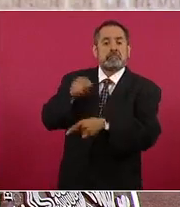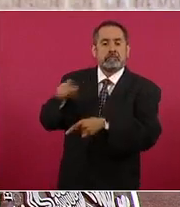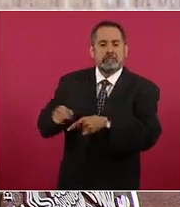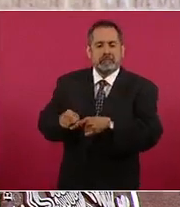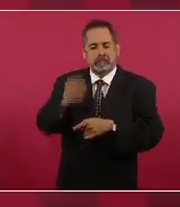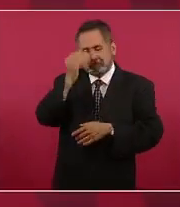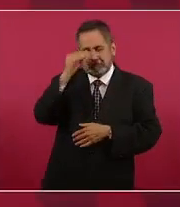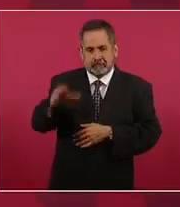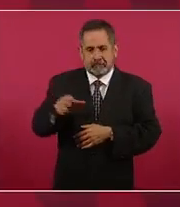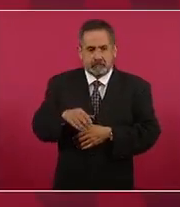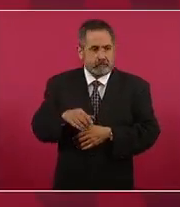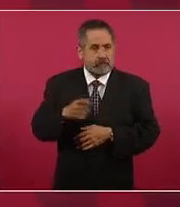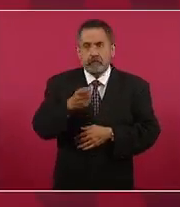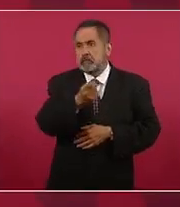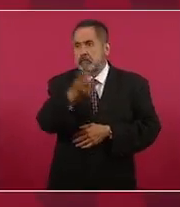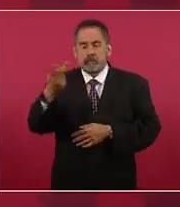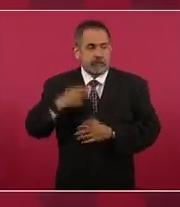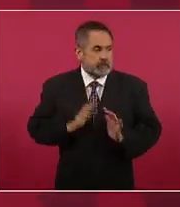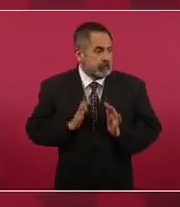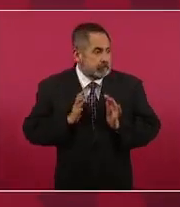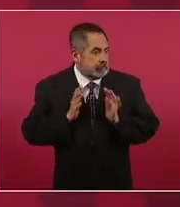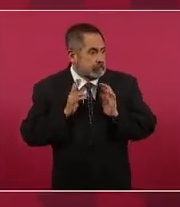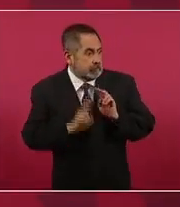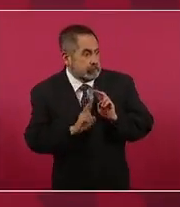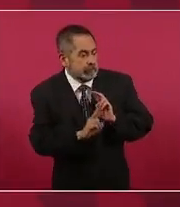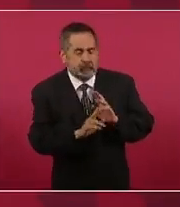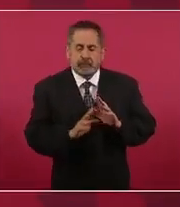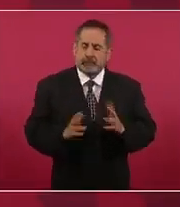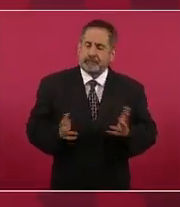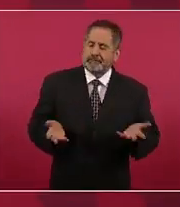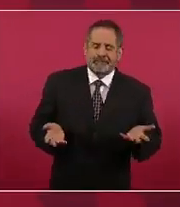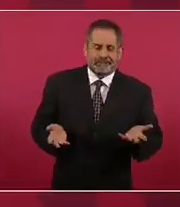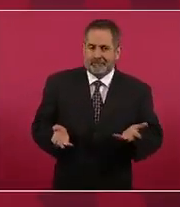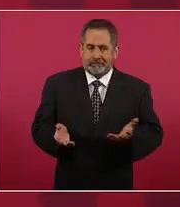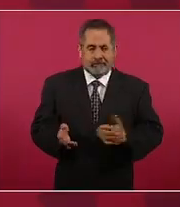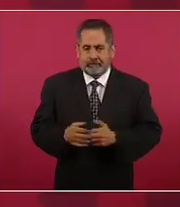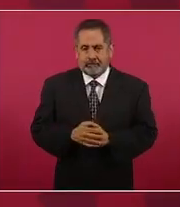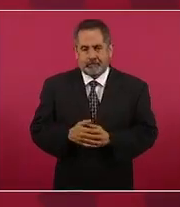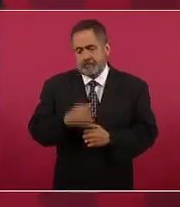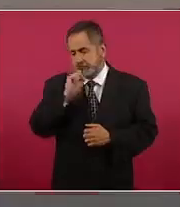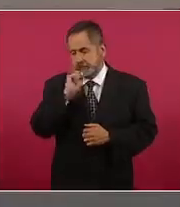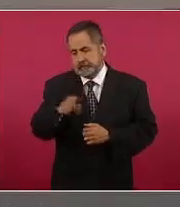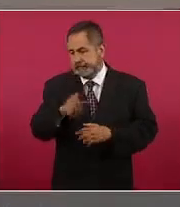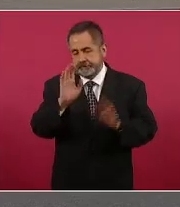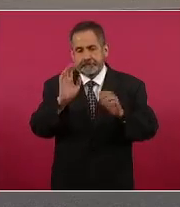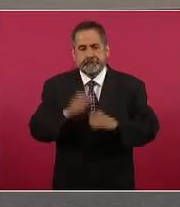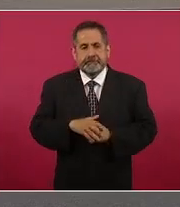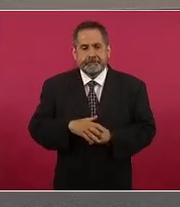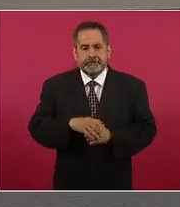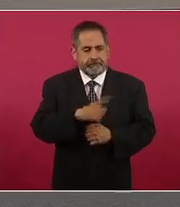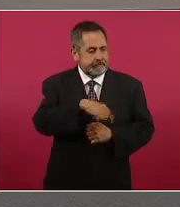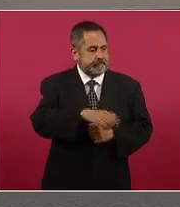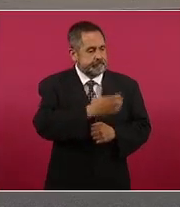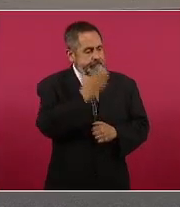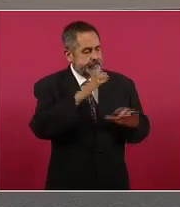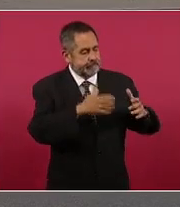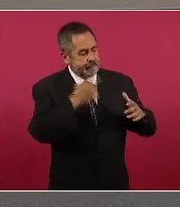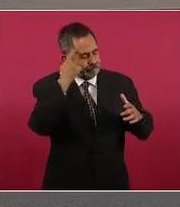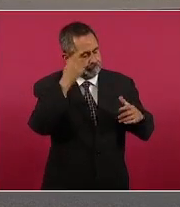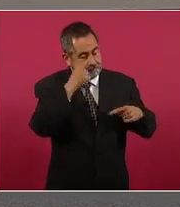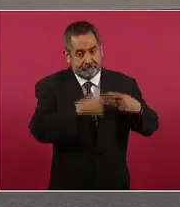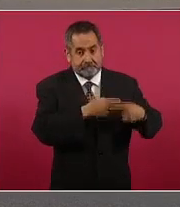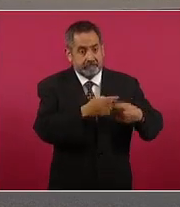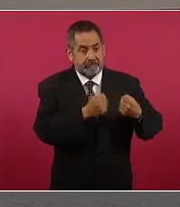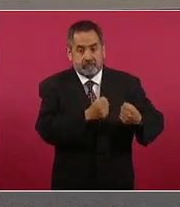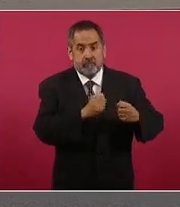sorprenden a mucha gente y además porque el conservadurismo es